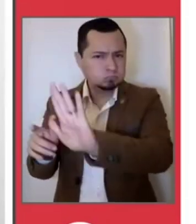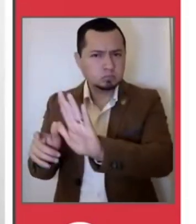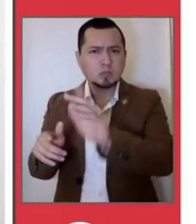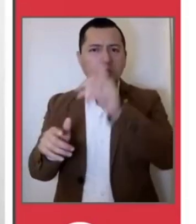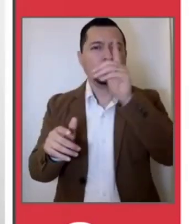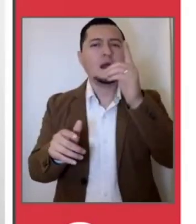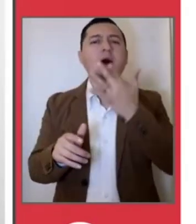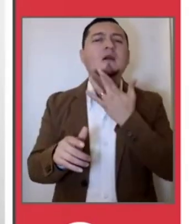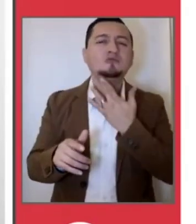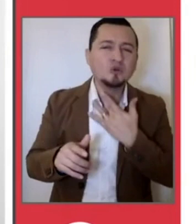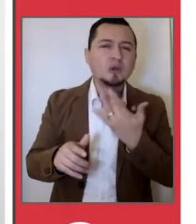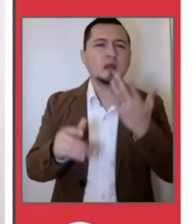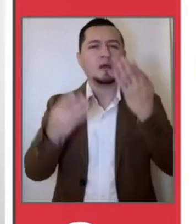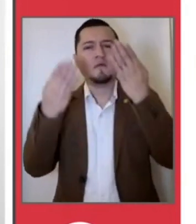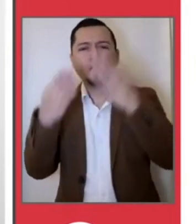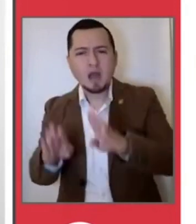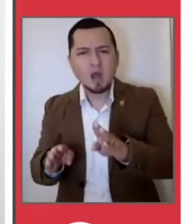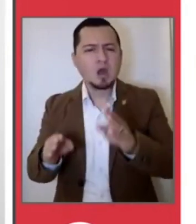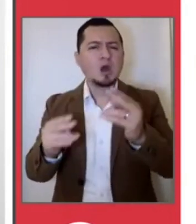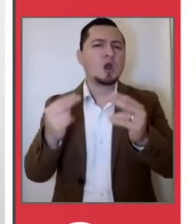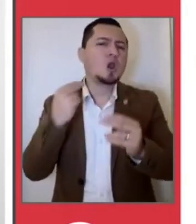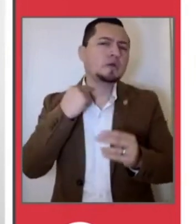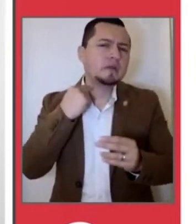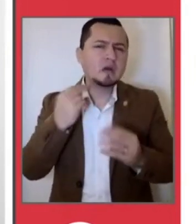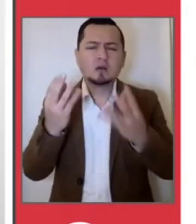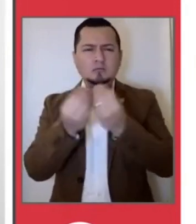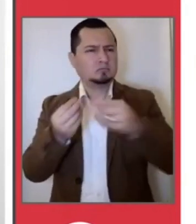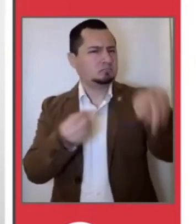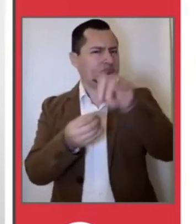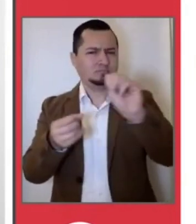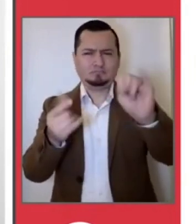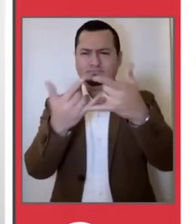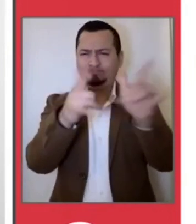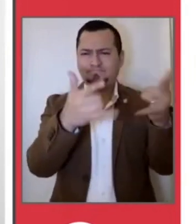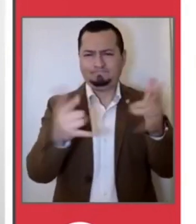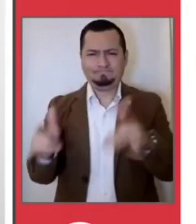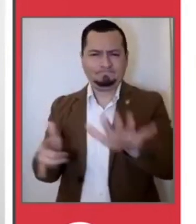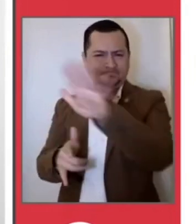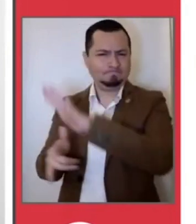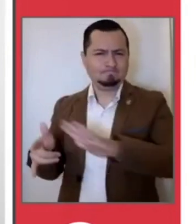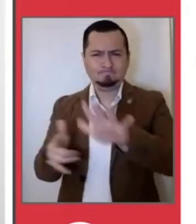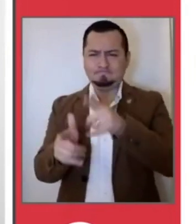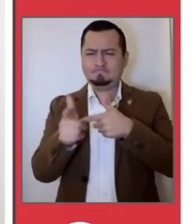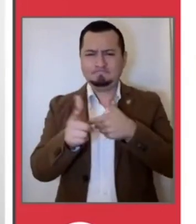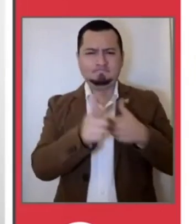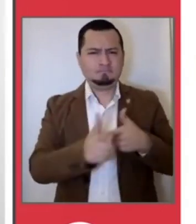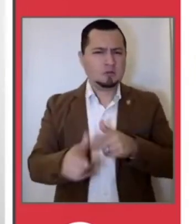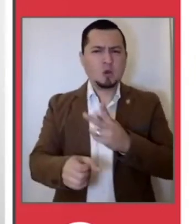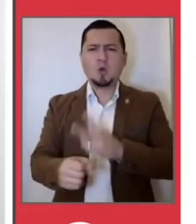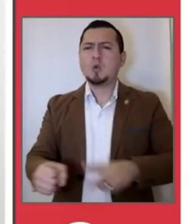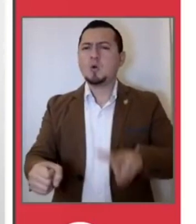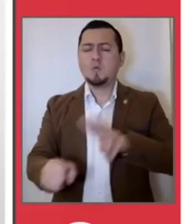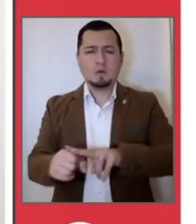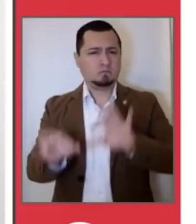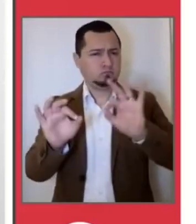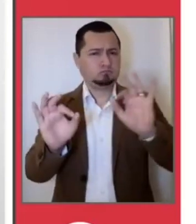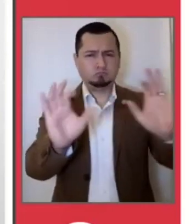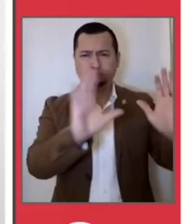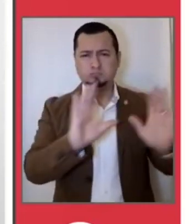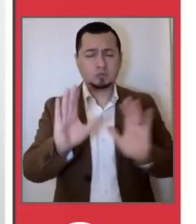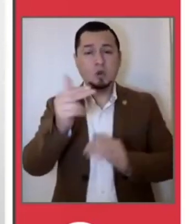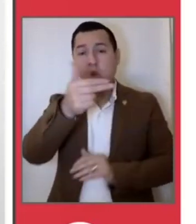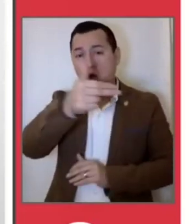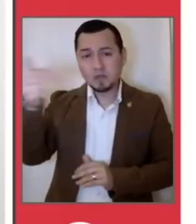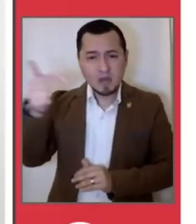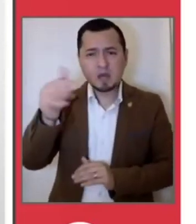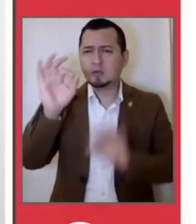combustibles, bancas, seguros y notarías, toda la industria y su operación logística, la construcción, van a poder operar los hoteles,